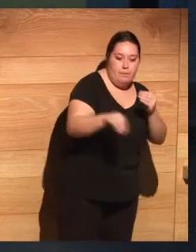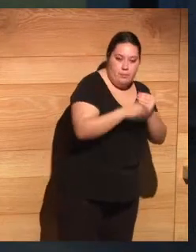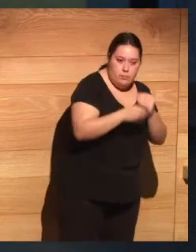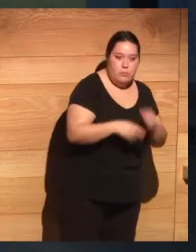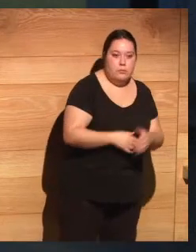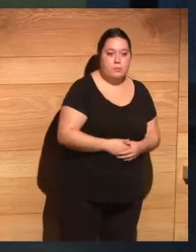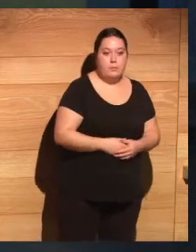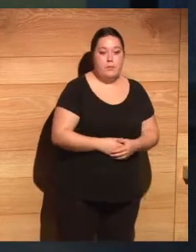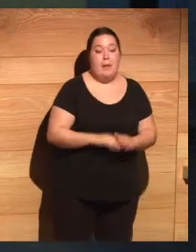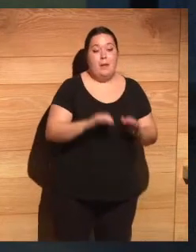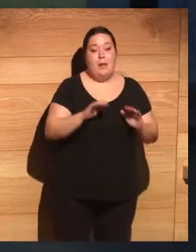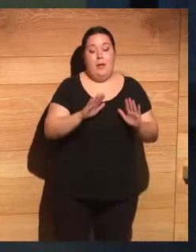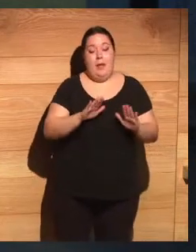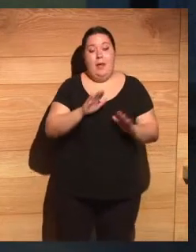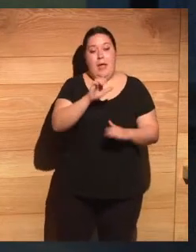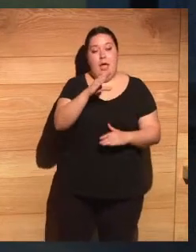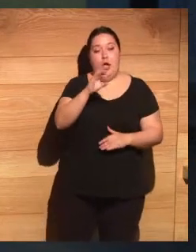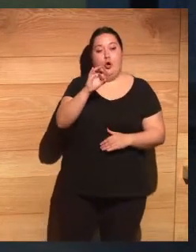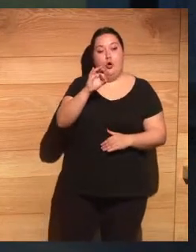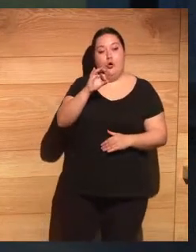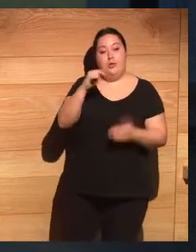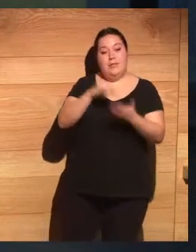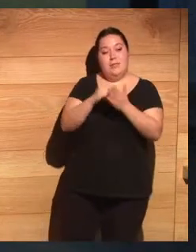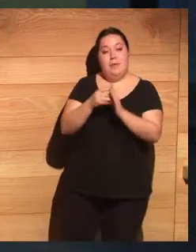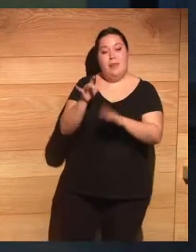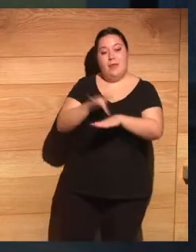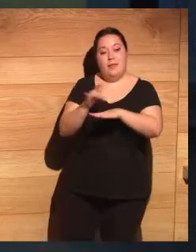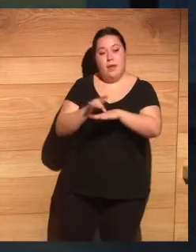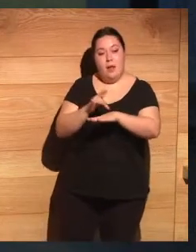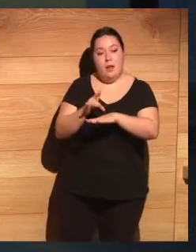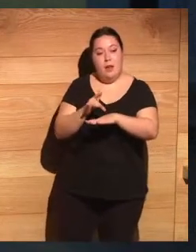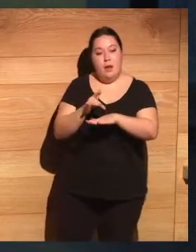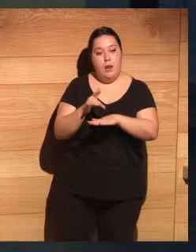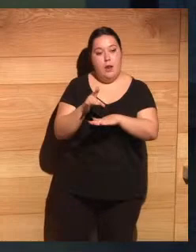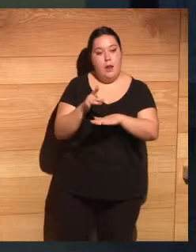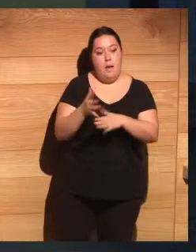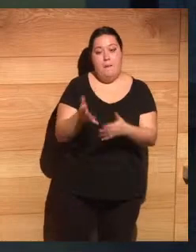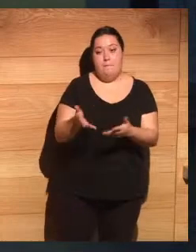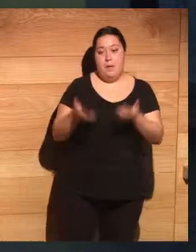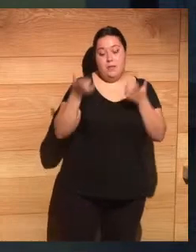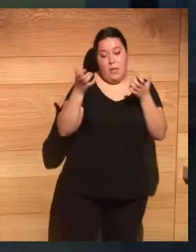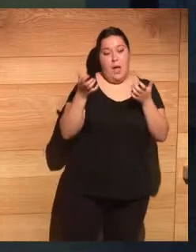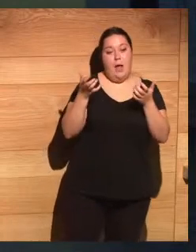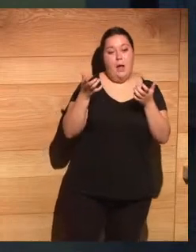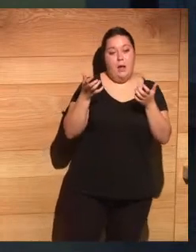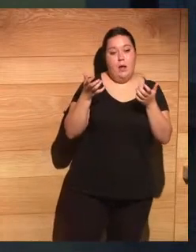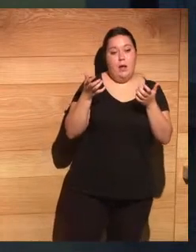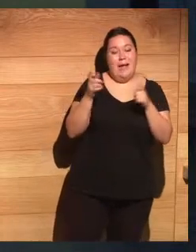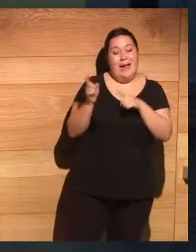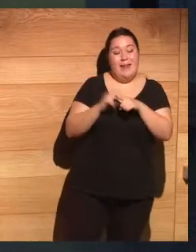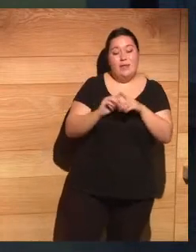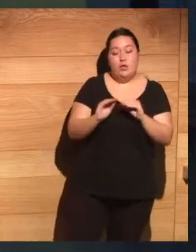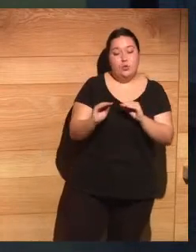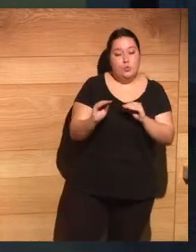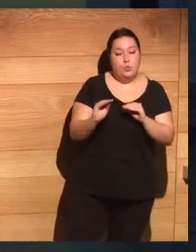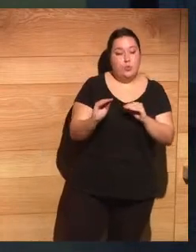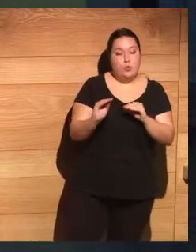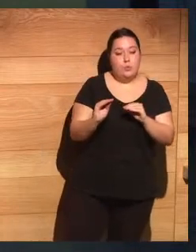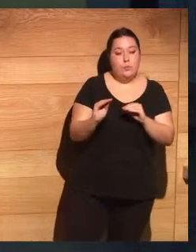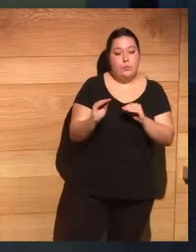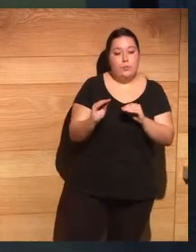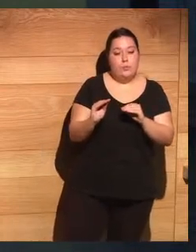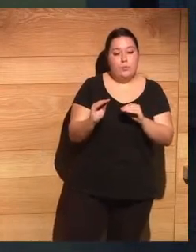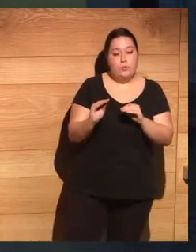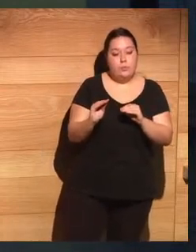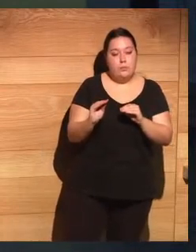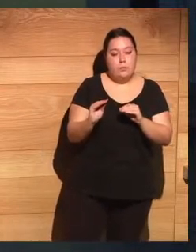El ecosistema digital tiene la belleza, la ventaja o la desventaja para algunos, pero la característica que prima sobre